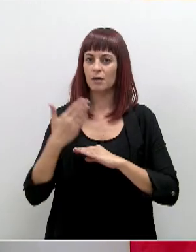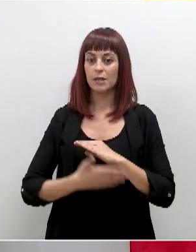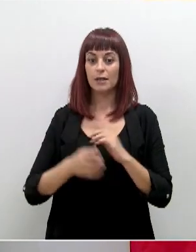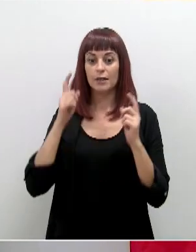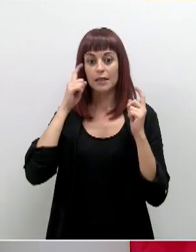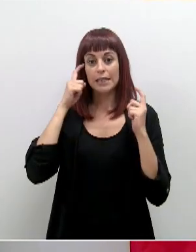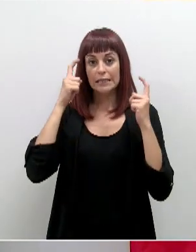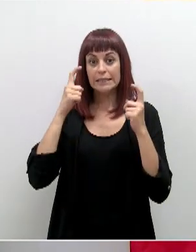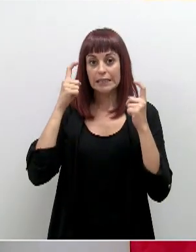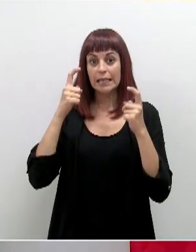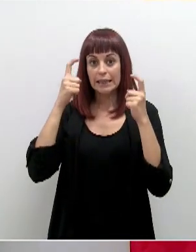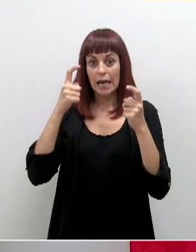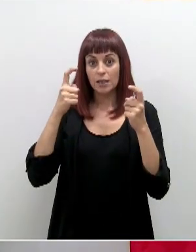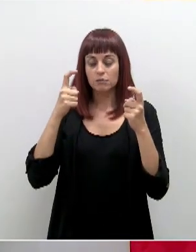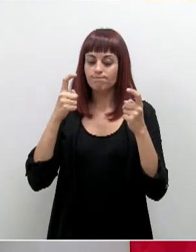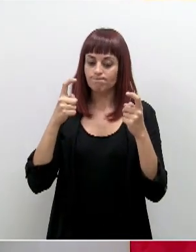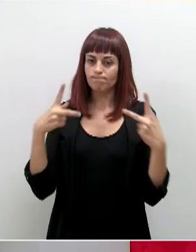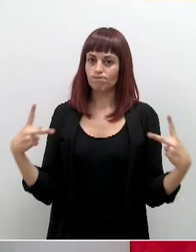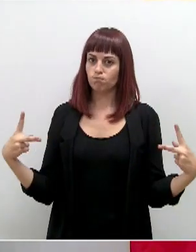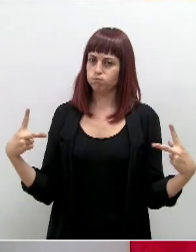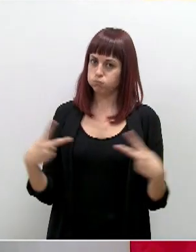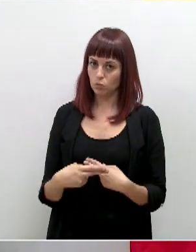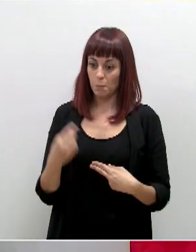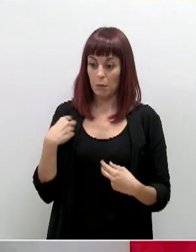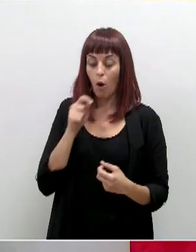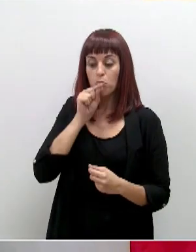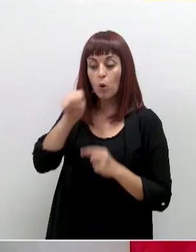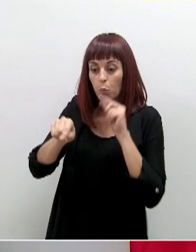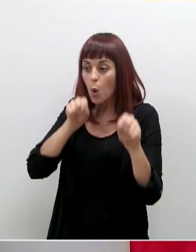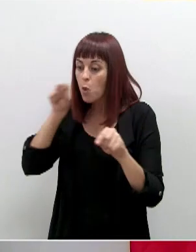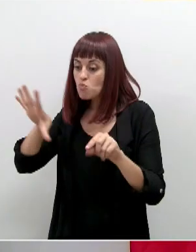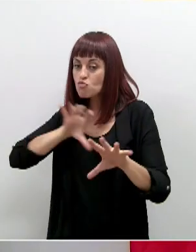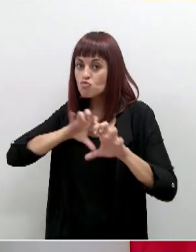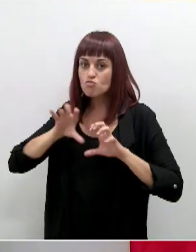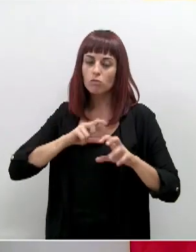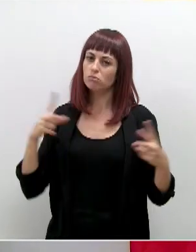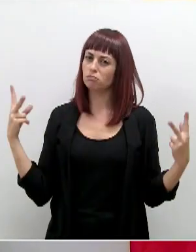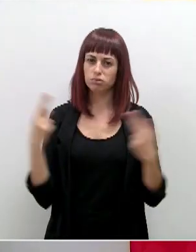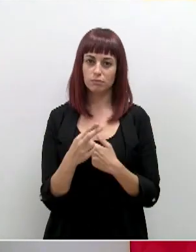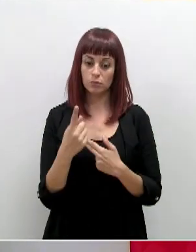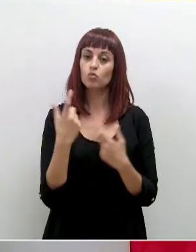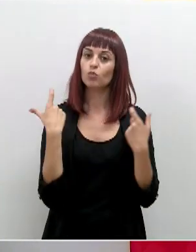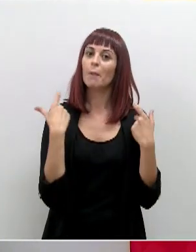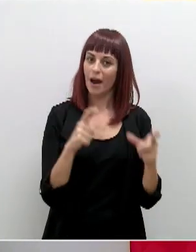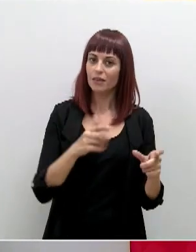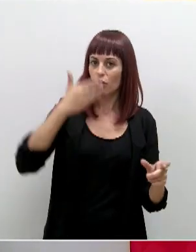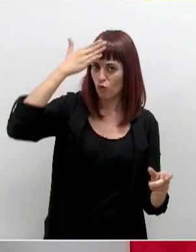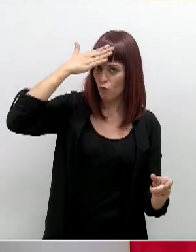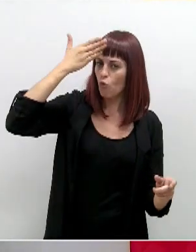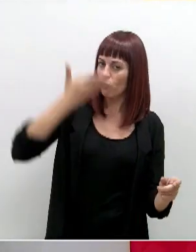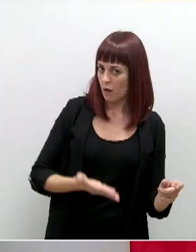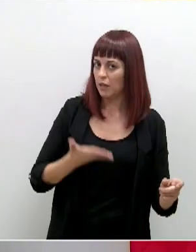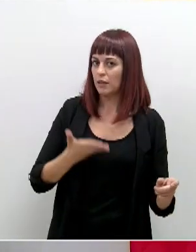intentar cortar esas cadenas de transmisión. Si bien es cierto que esto es una parte, la parte fundamental